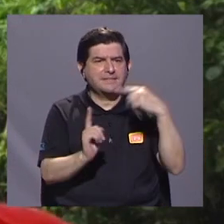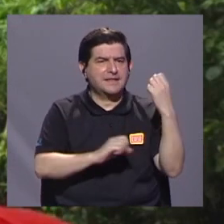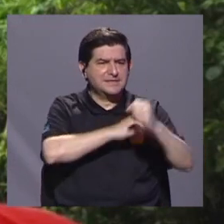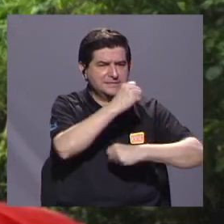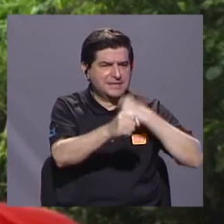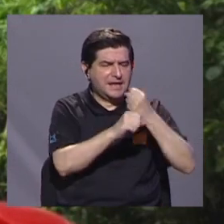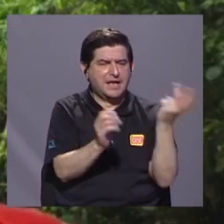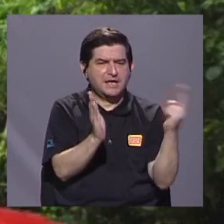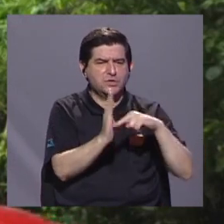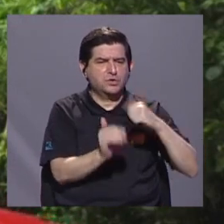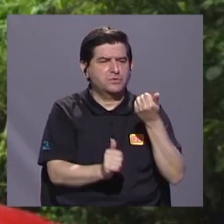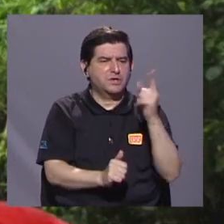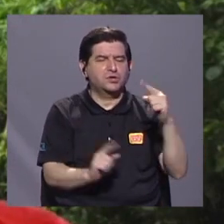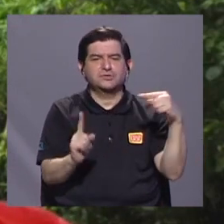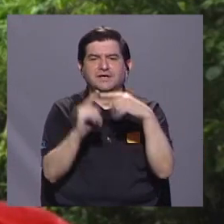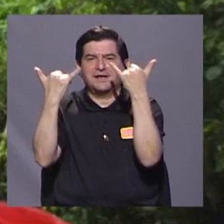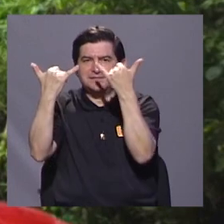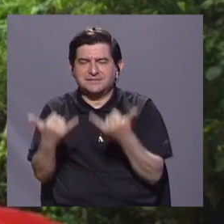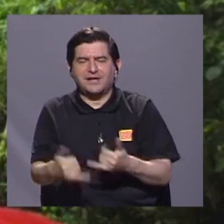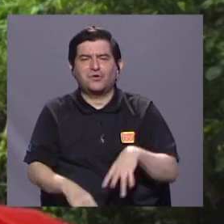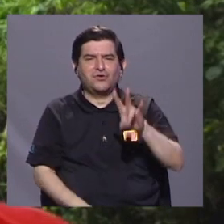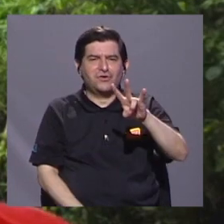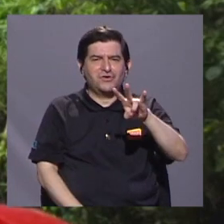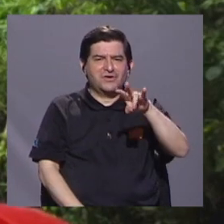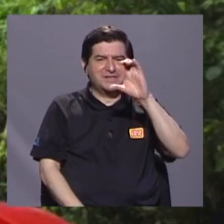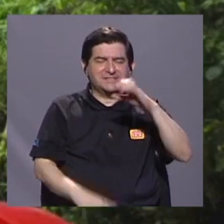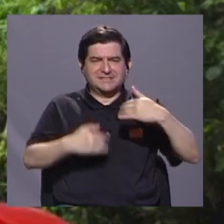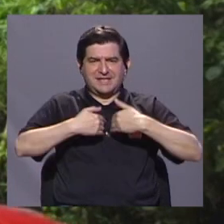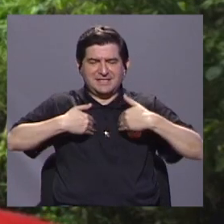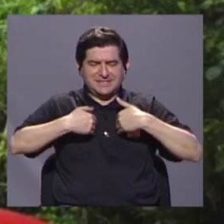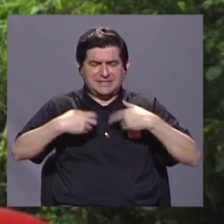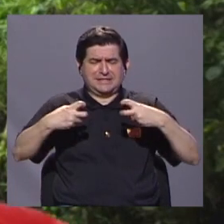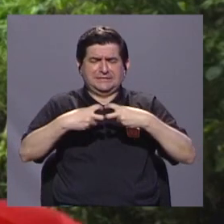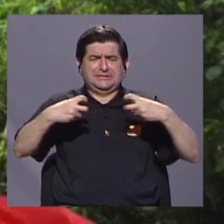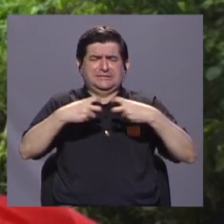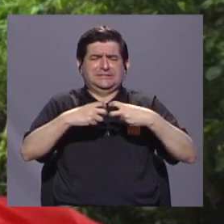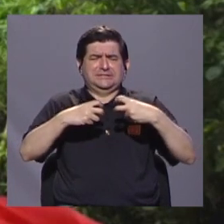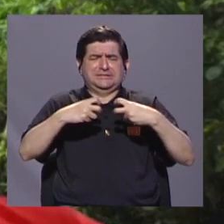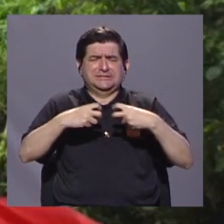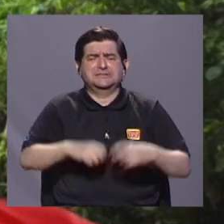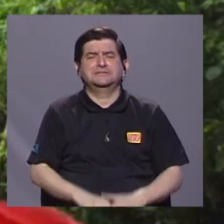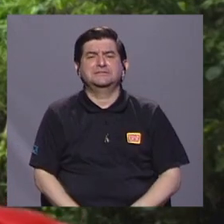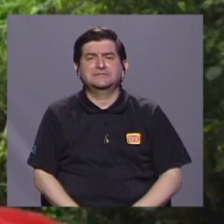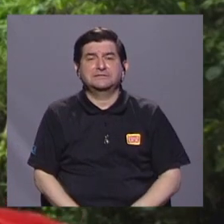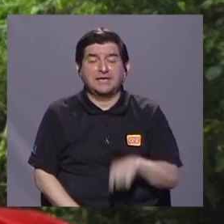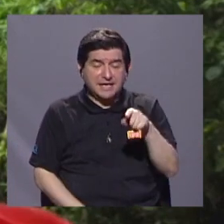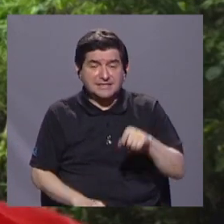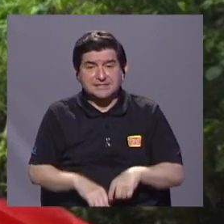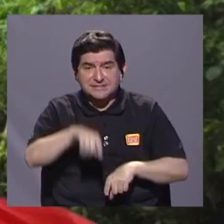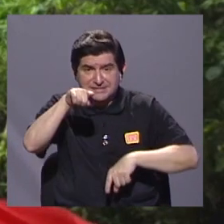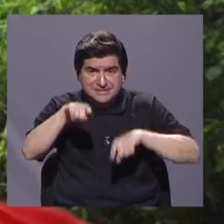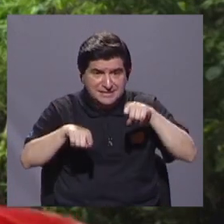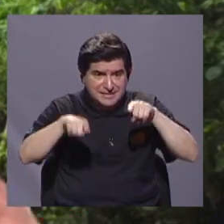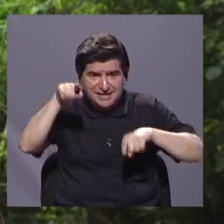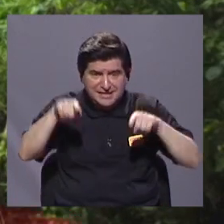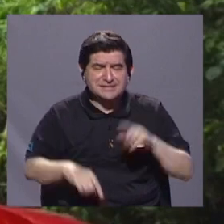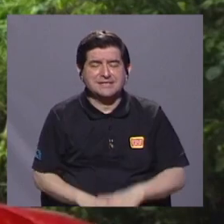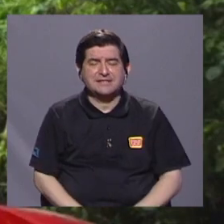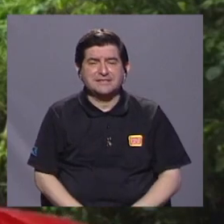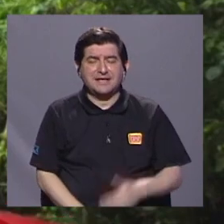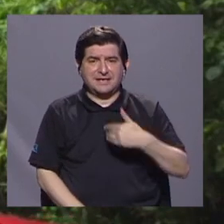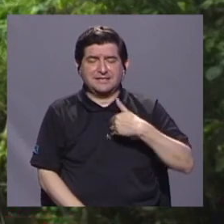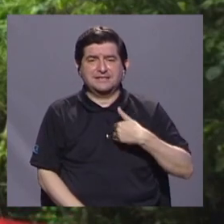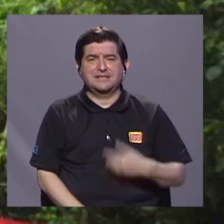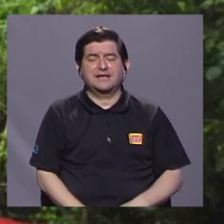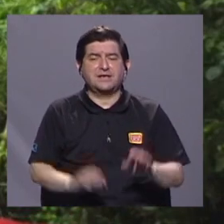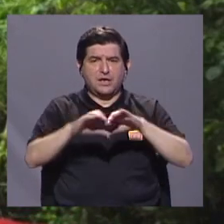2011 a la actualidad más de 700 animales electrocutados. Son las estadísticas específicas de Salvemonos, ¿verdad?